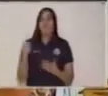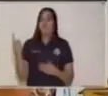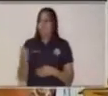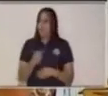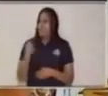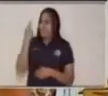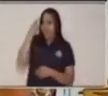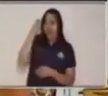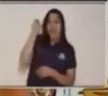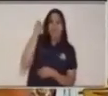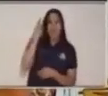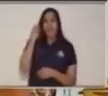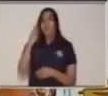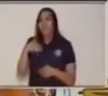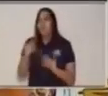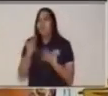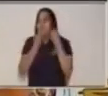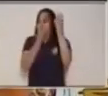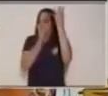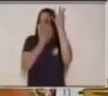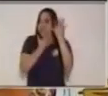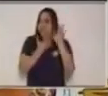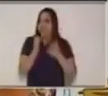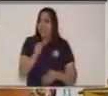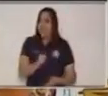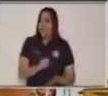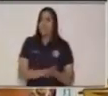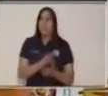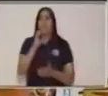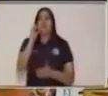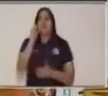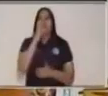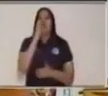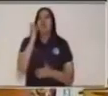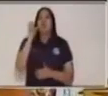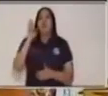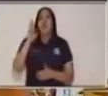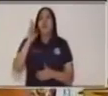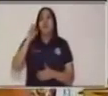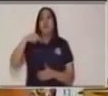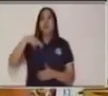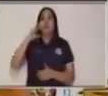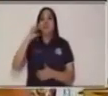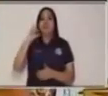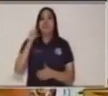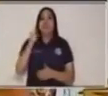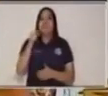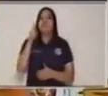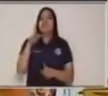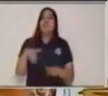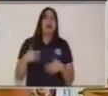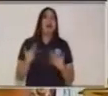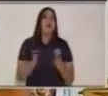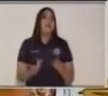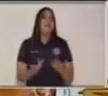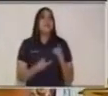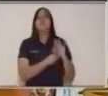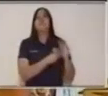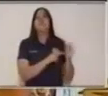comprendan la coherencia que es lo que nos invita a hacer.